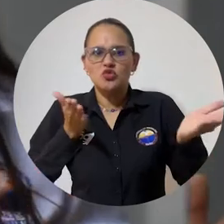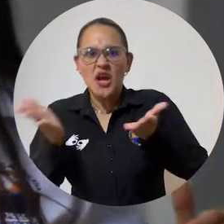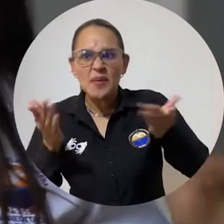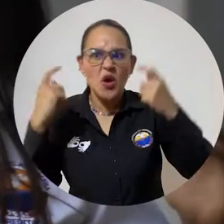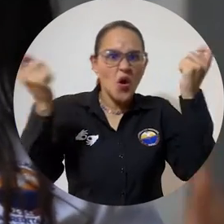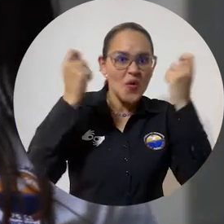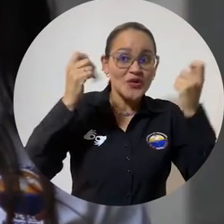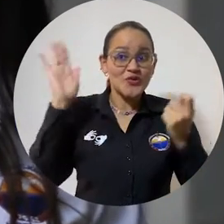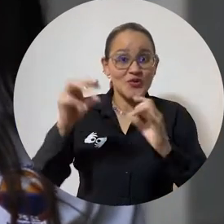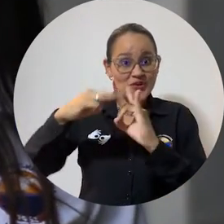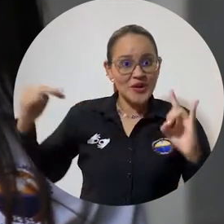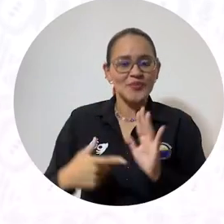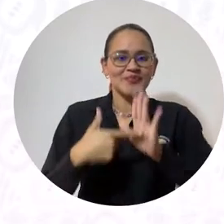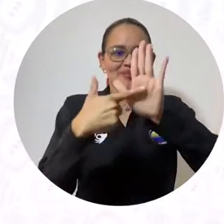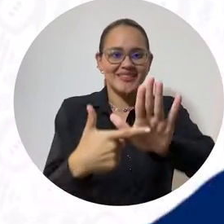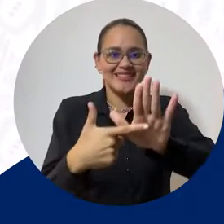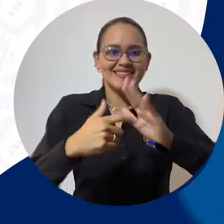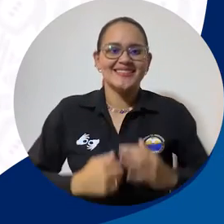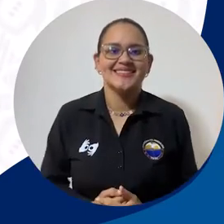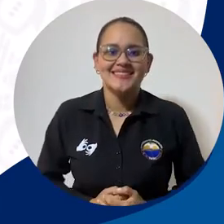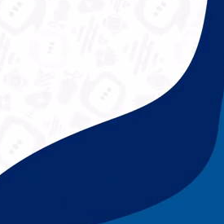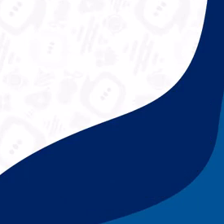universidad en este territorio.